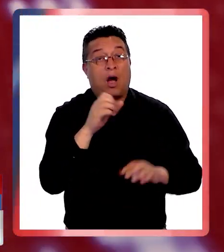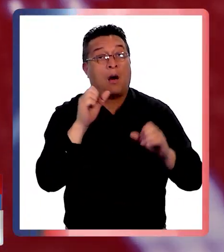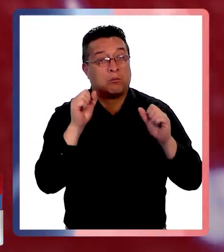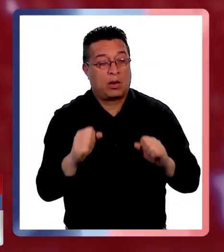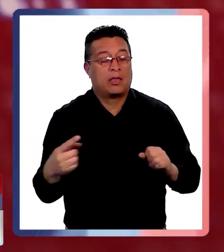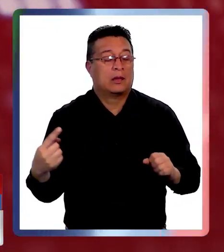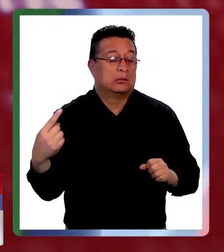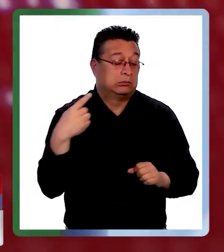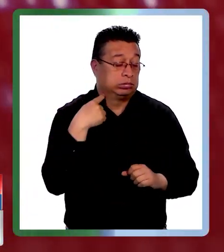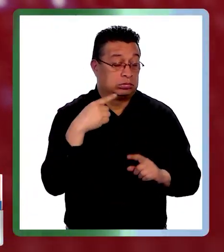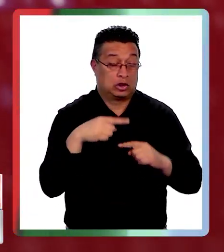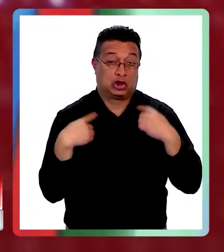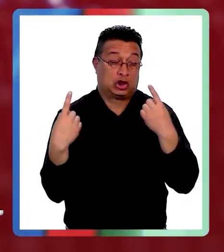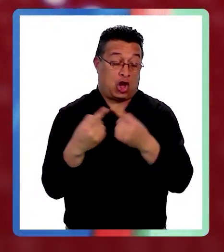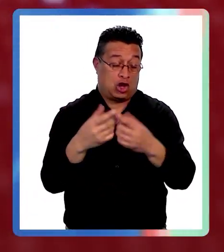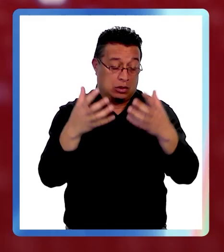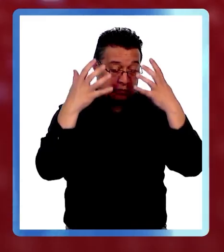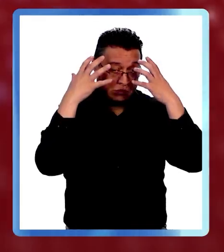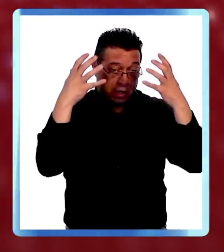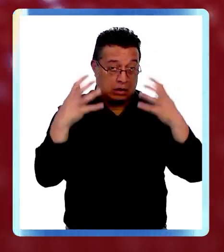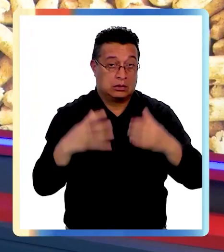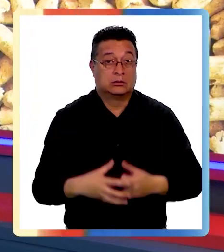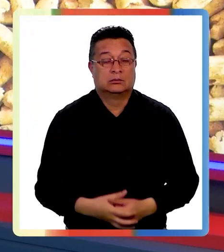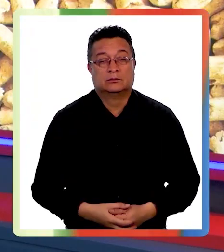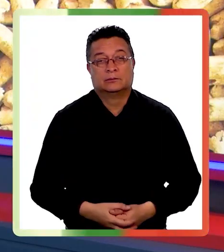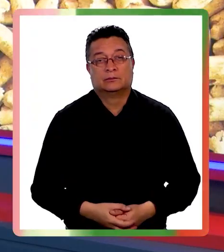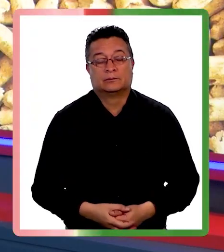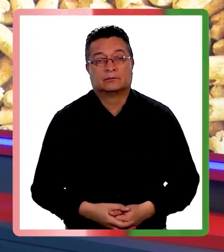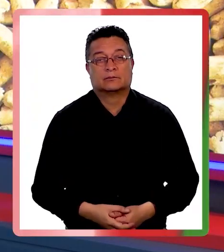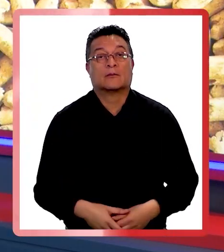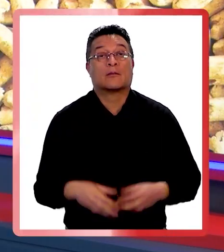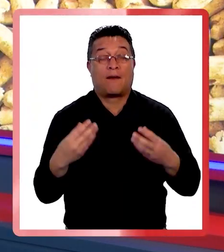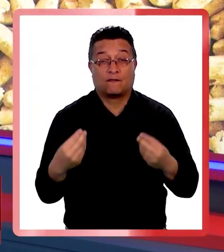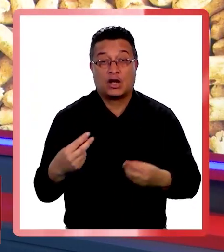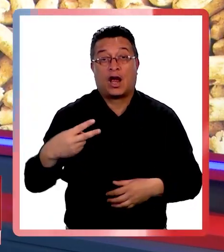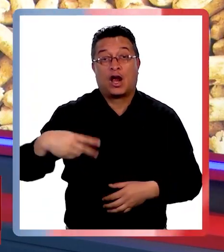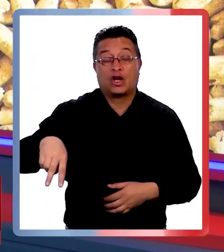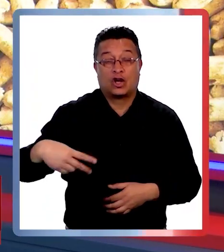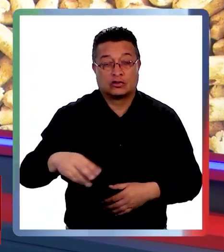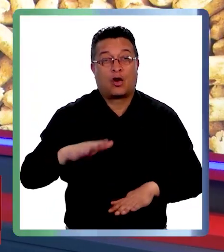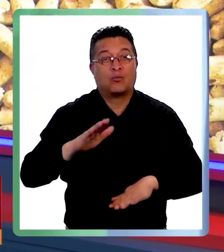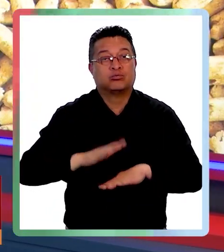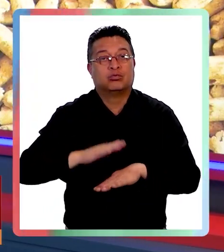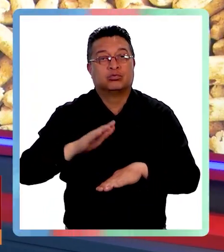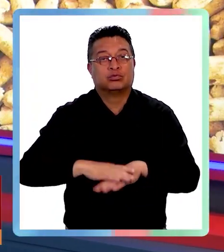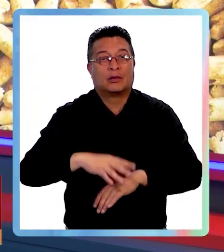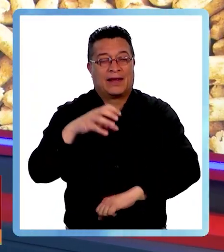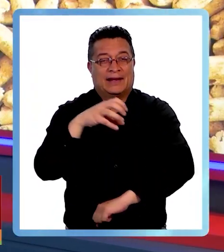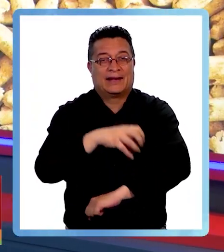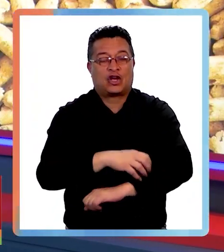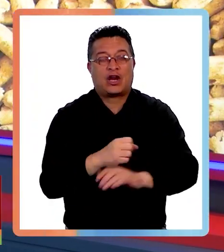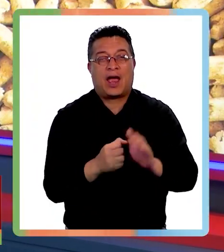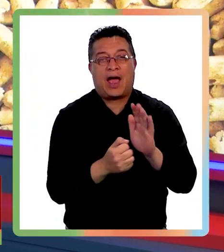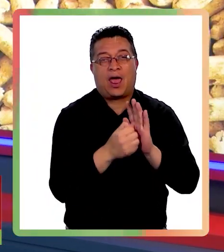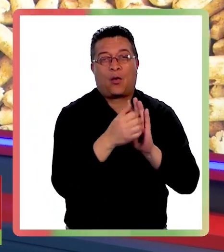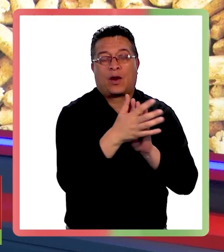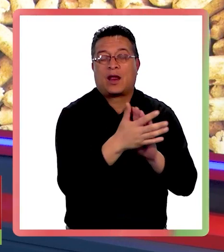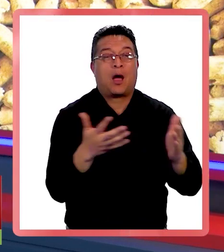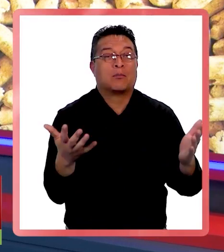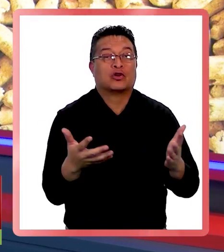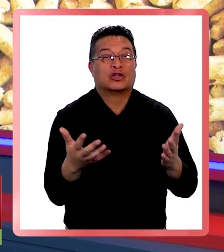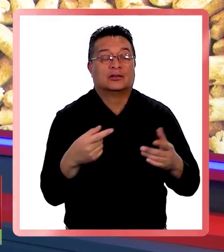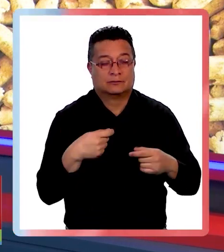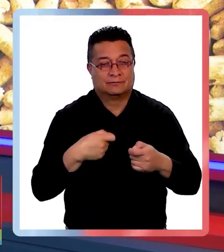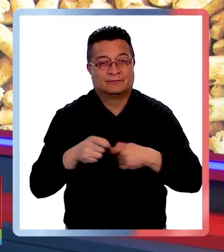haber convertido todo en tragedia Buenas noticias para la calefacción en la región de la Araucanía esto porque los